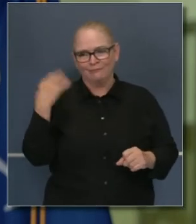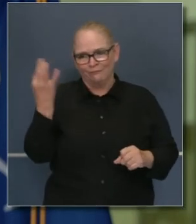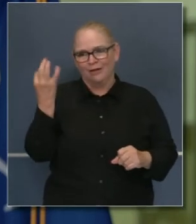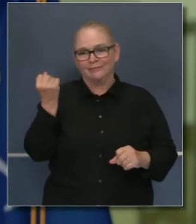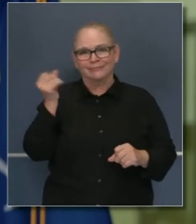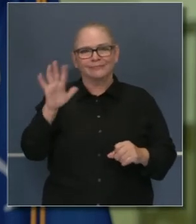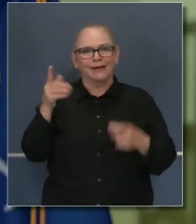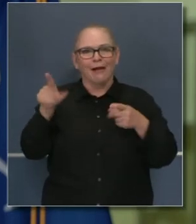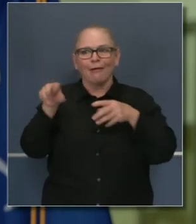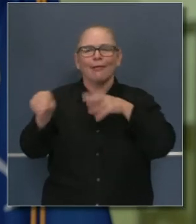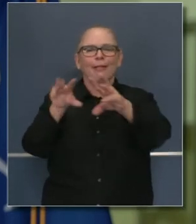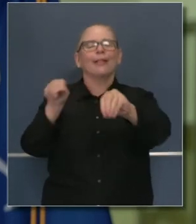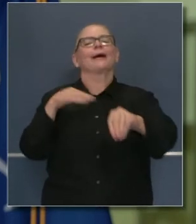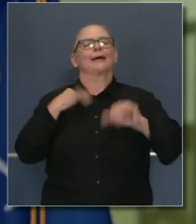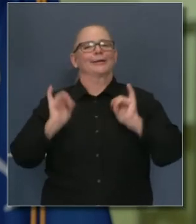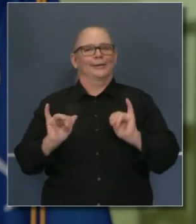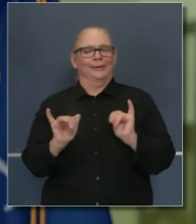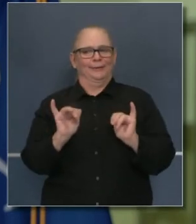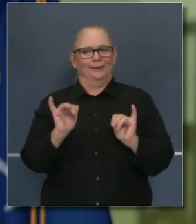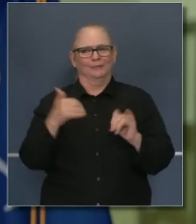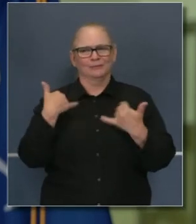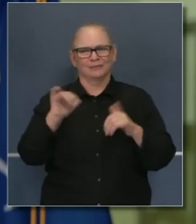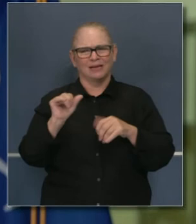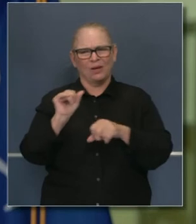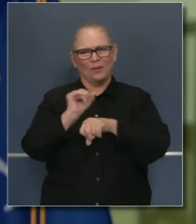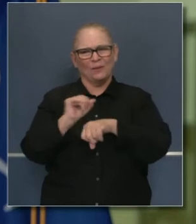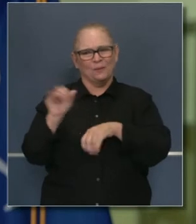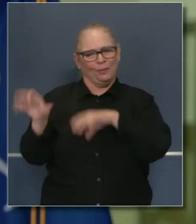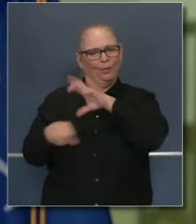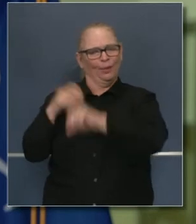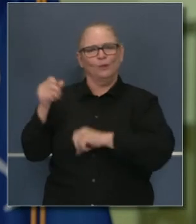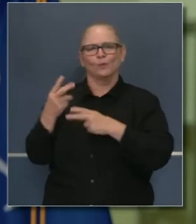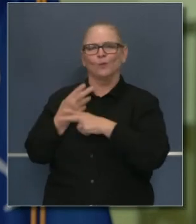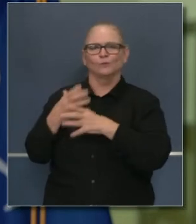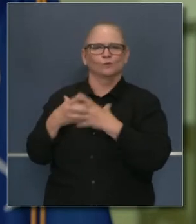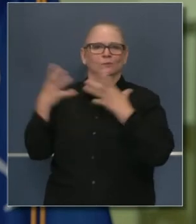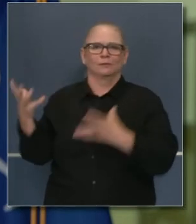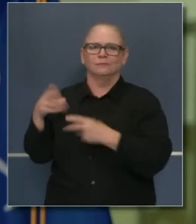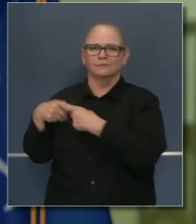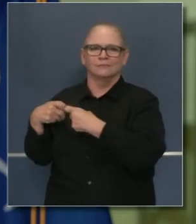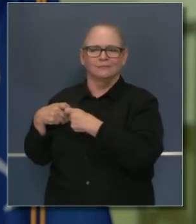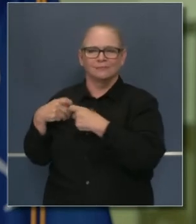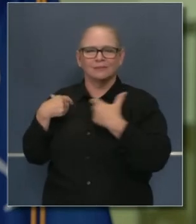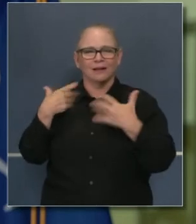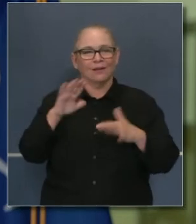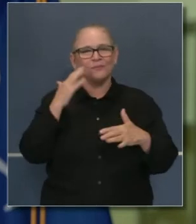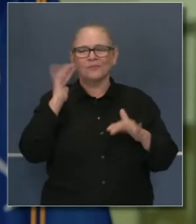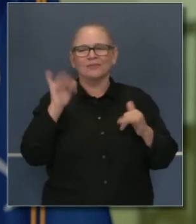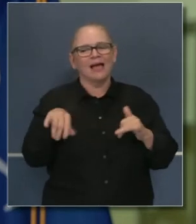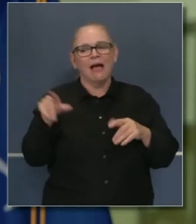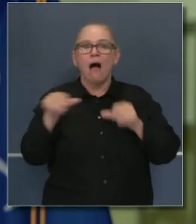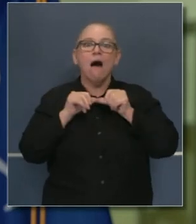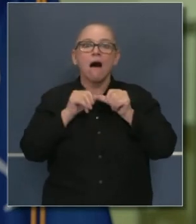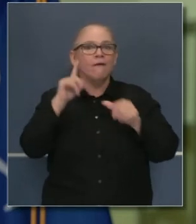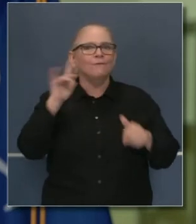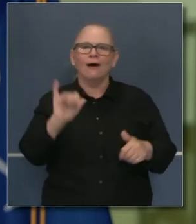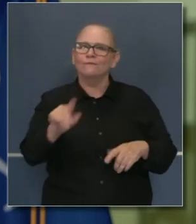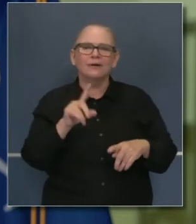sigue siendo así hoy también. Obviamente no podemos permitir que esto sea un estado